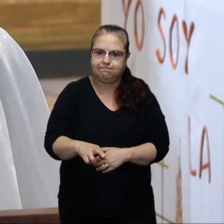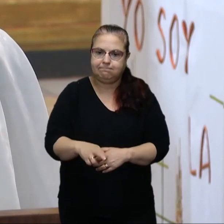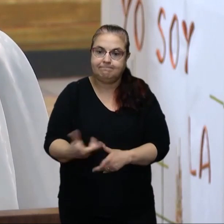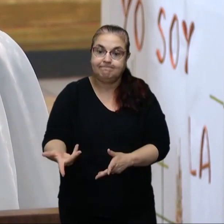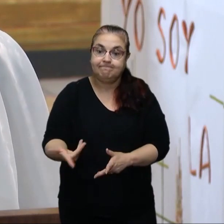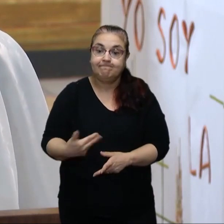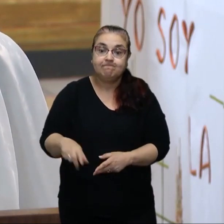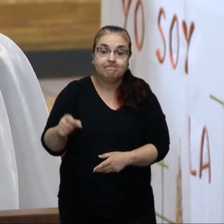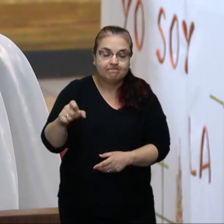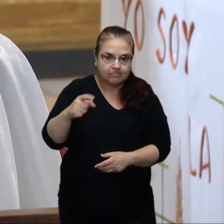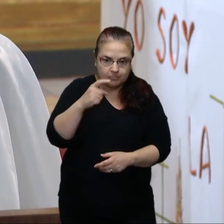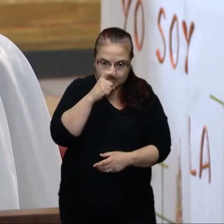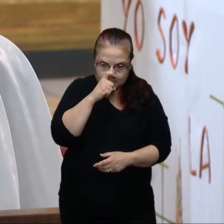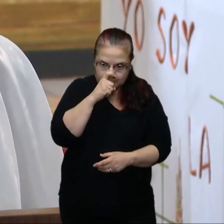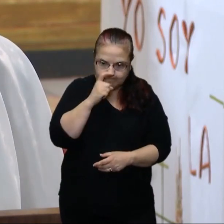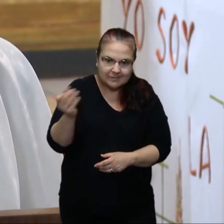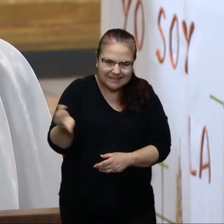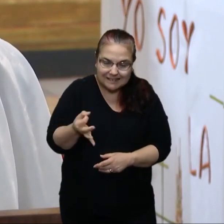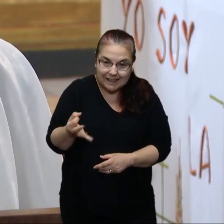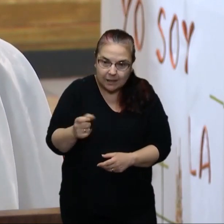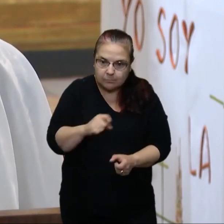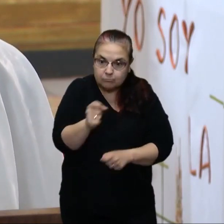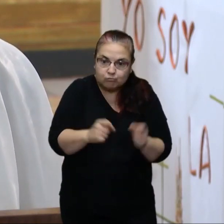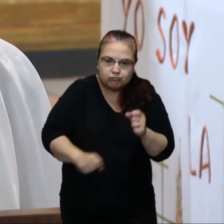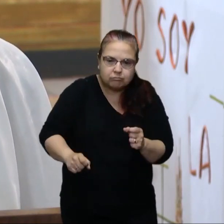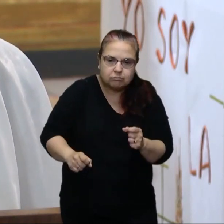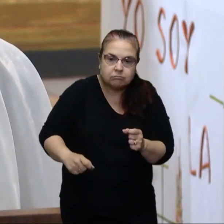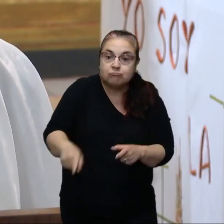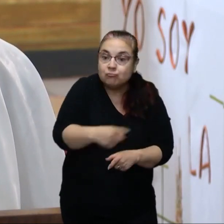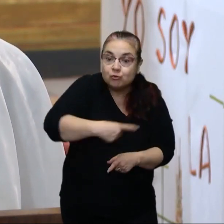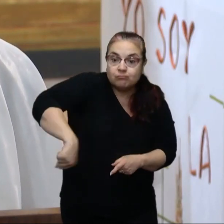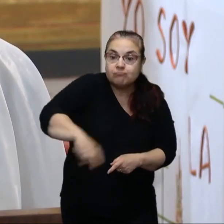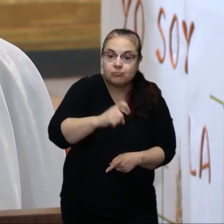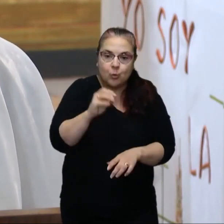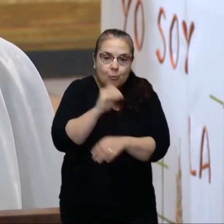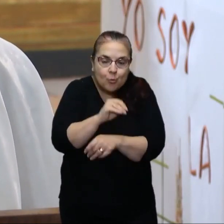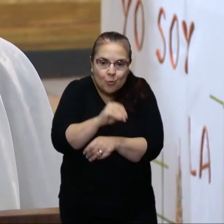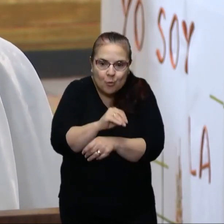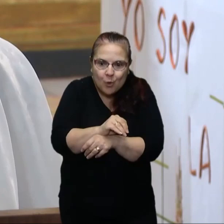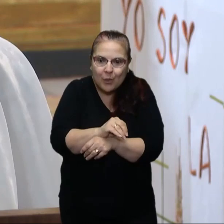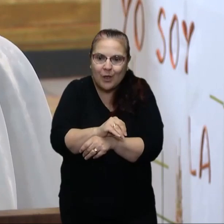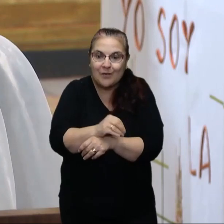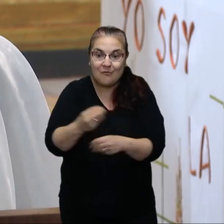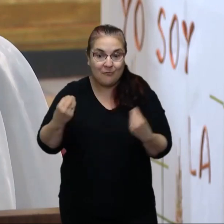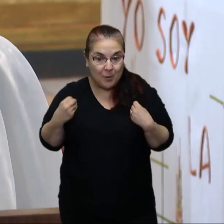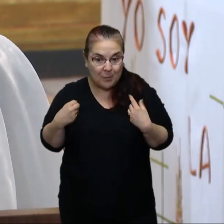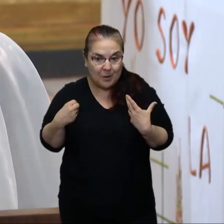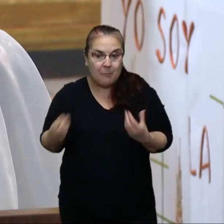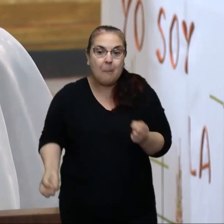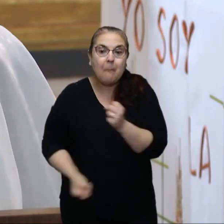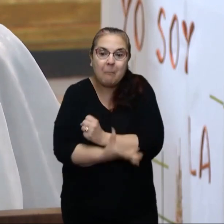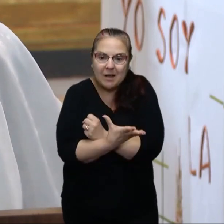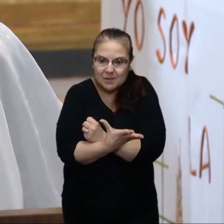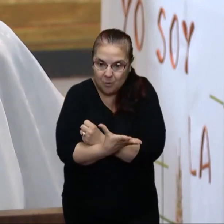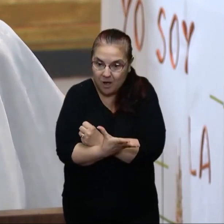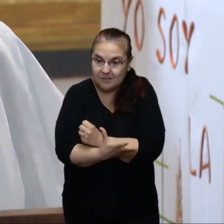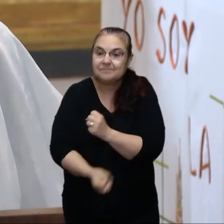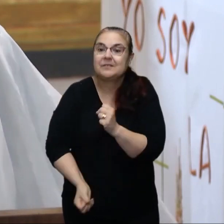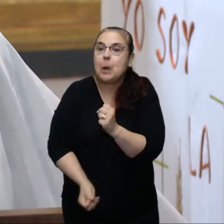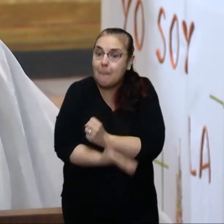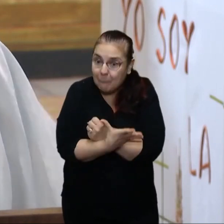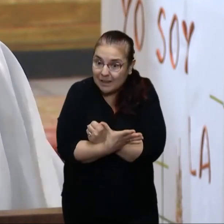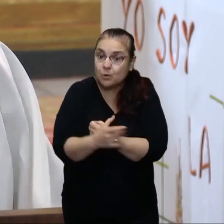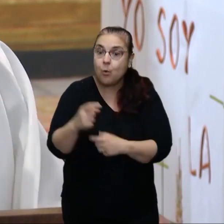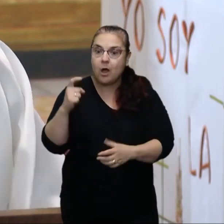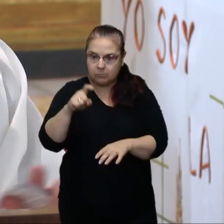recordando que hemos de cuidar y vivir la Pascua. Y la Pascua tiene